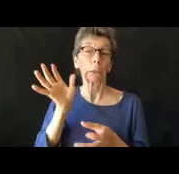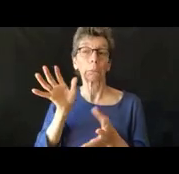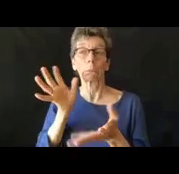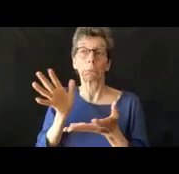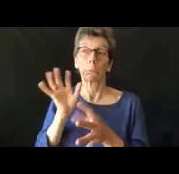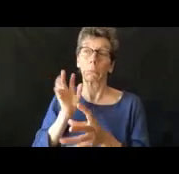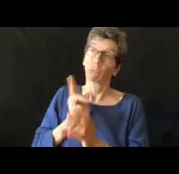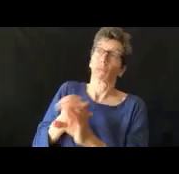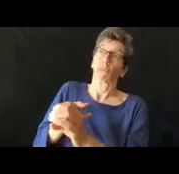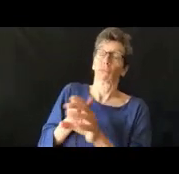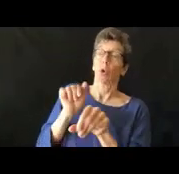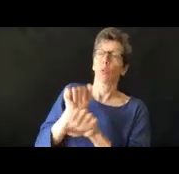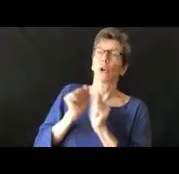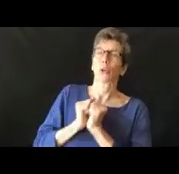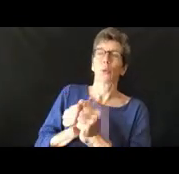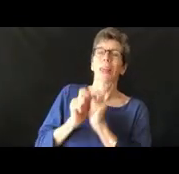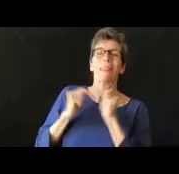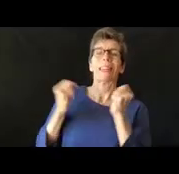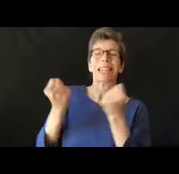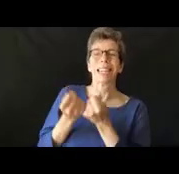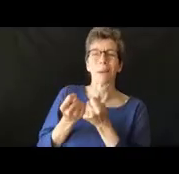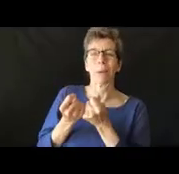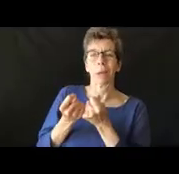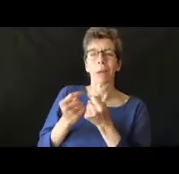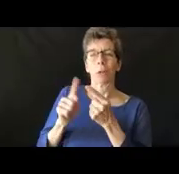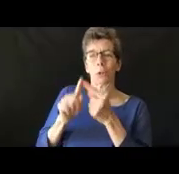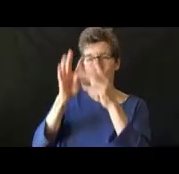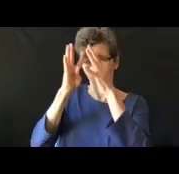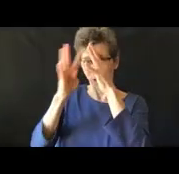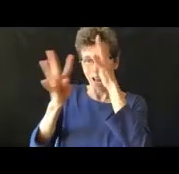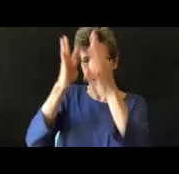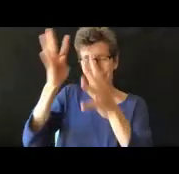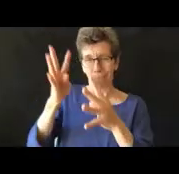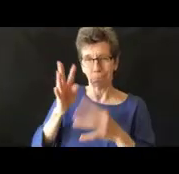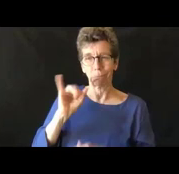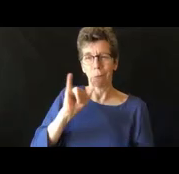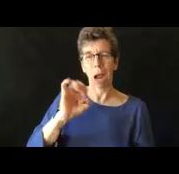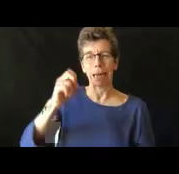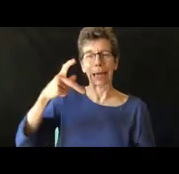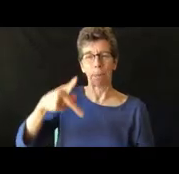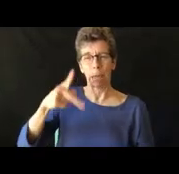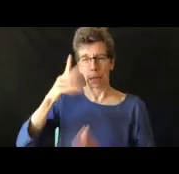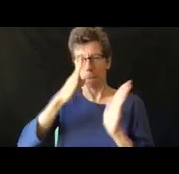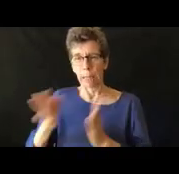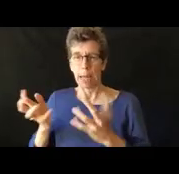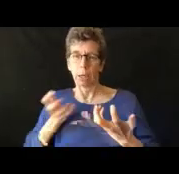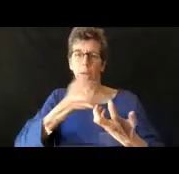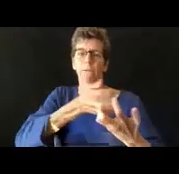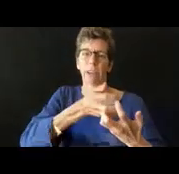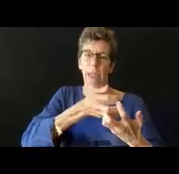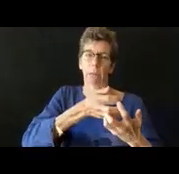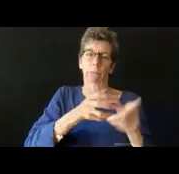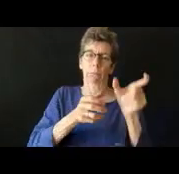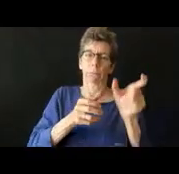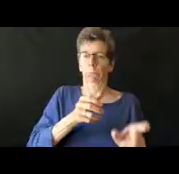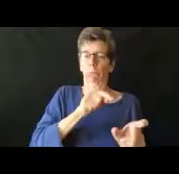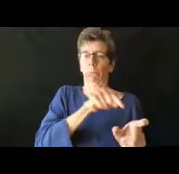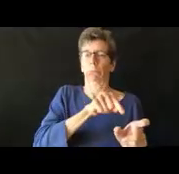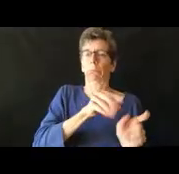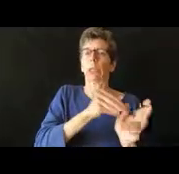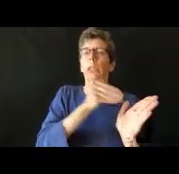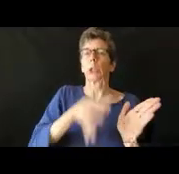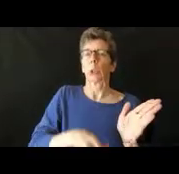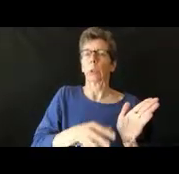para desarrollar este plan de educación individualizada para el estudiante. Y aquí es donde Jennifer